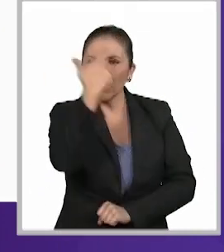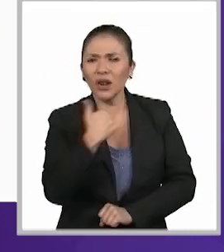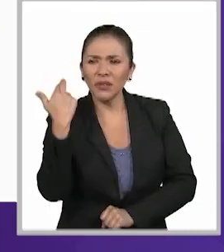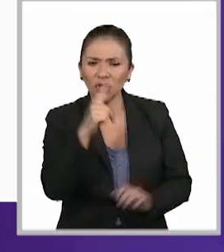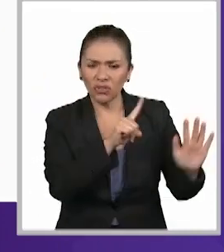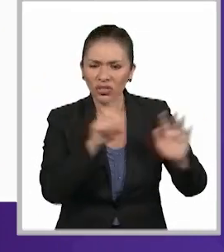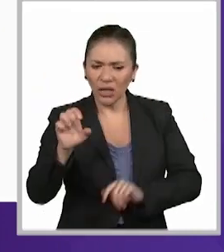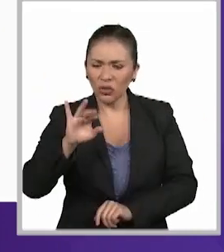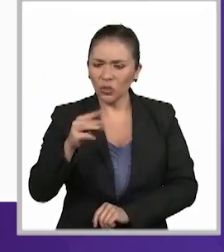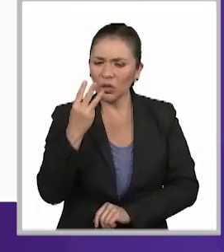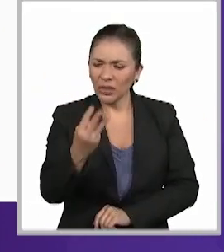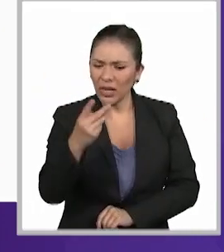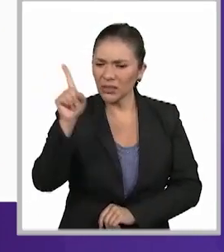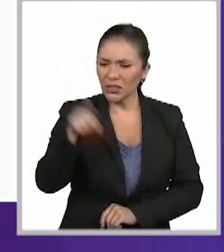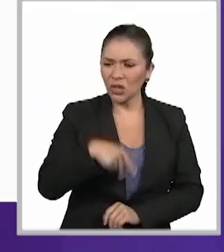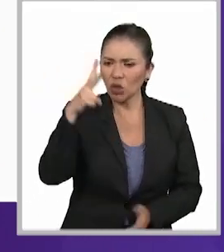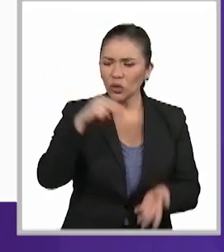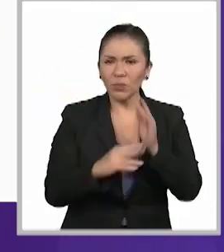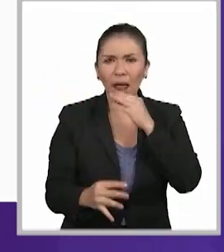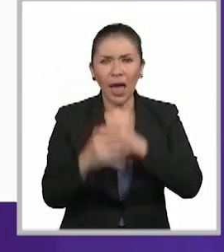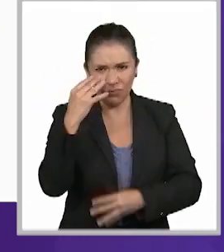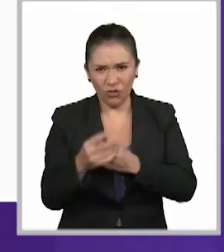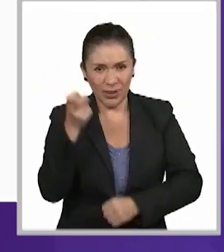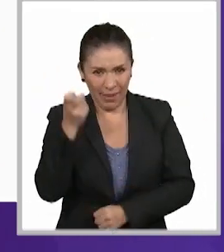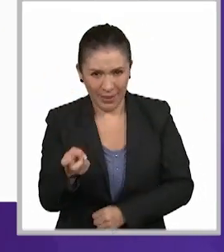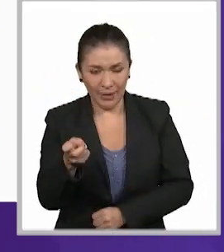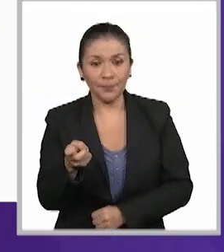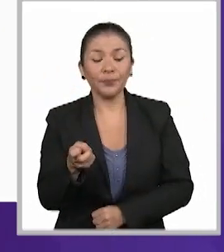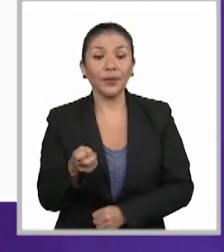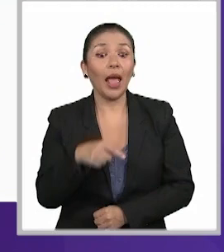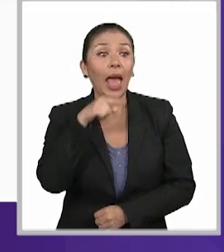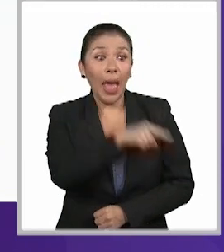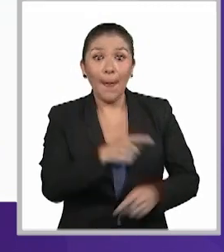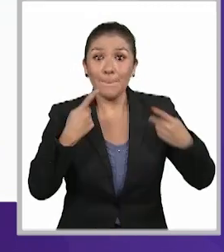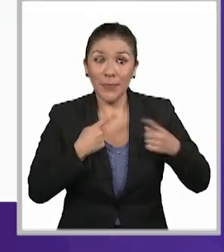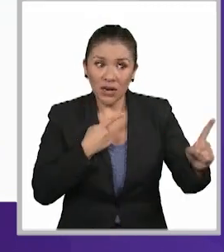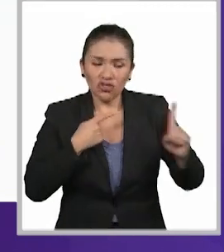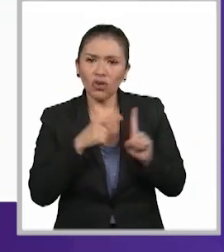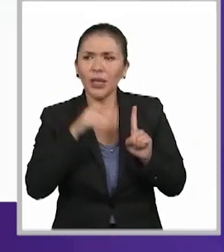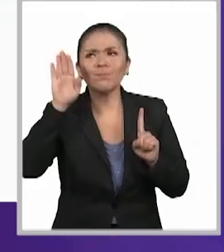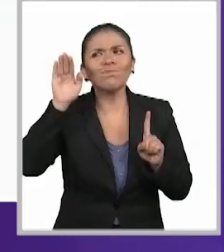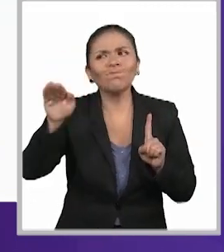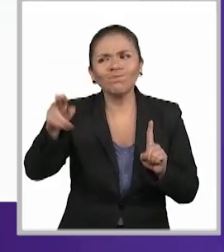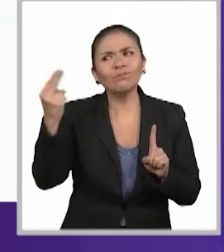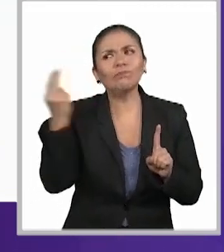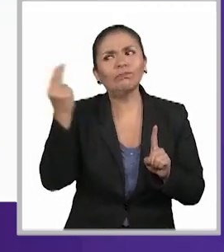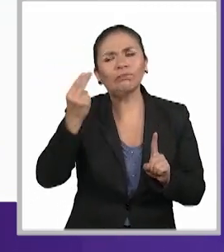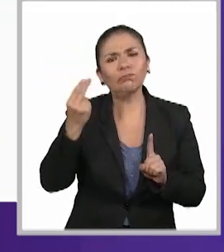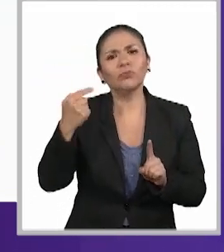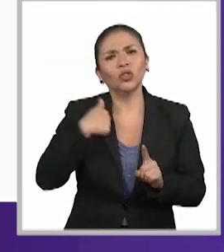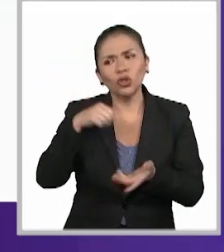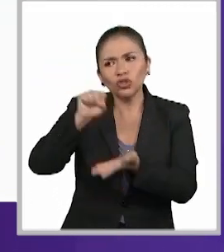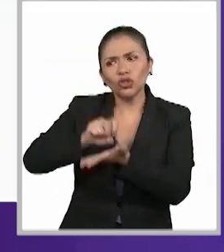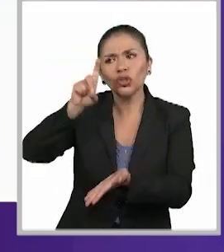Revisión 153-2014, el propio quejoso solicita